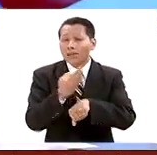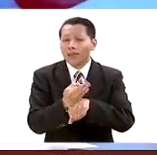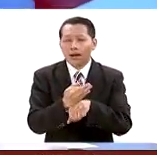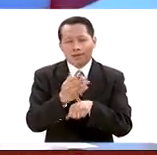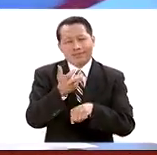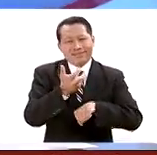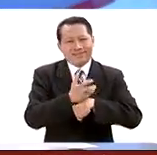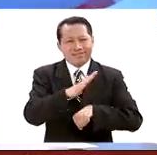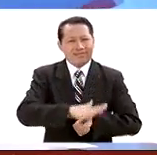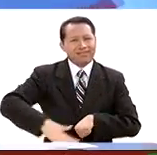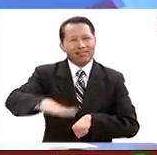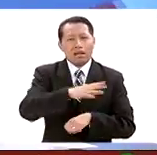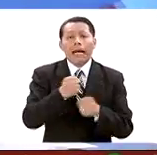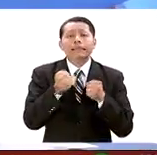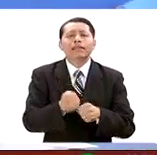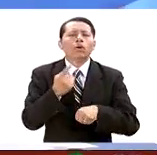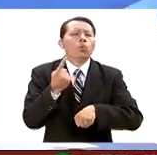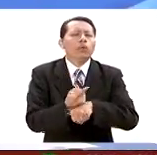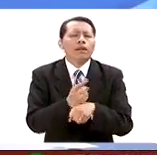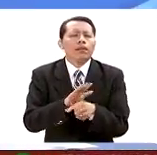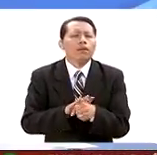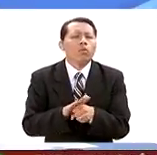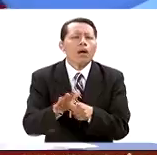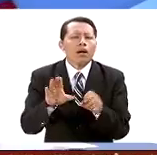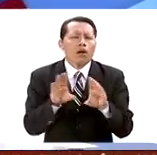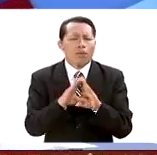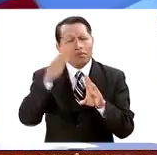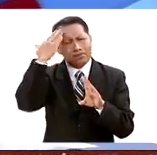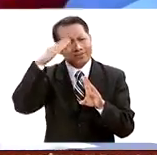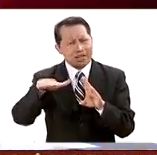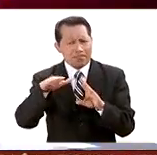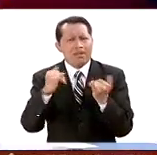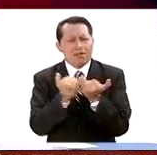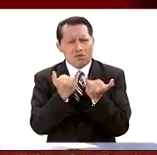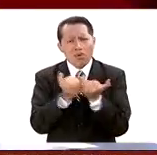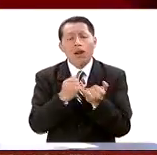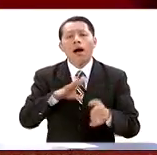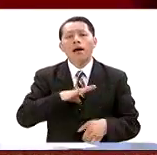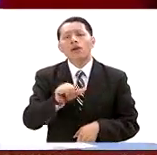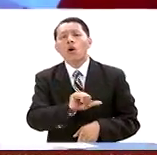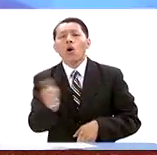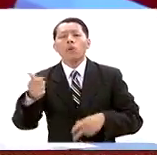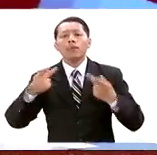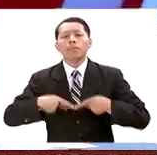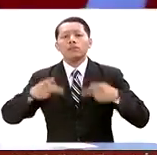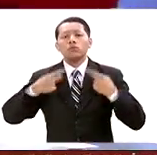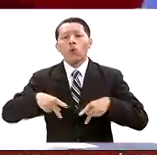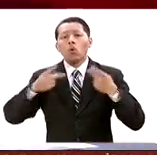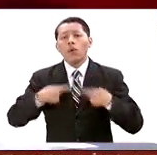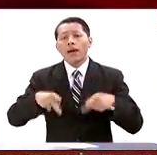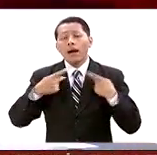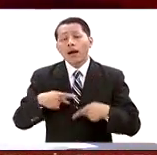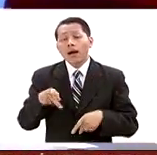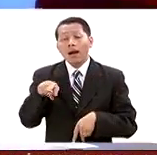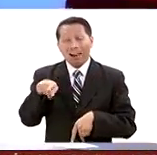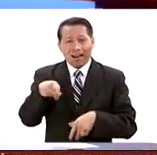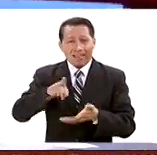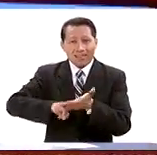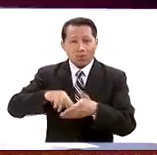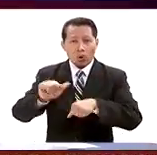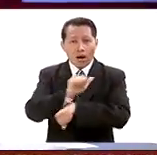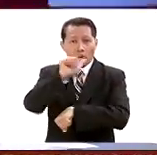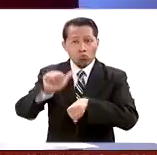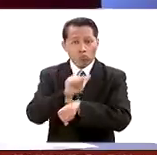Estados Unidos? Sabemos que también, paralelamente, detuvieron a otra persona que con un arsenal en su coche